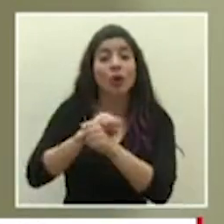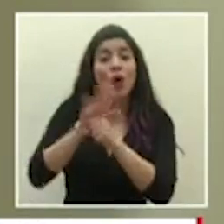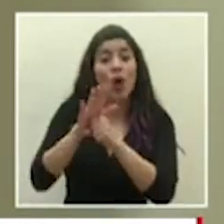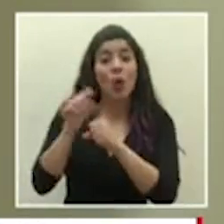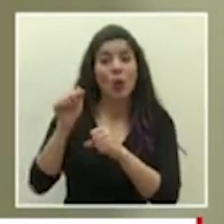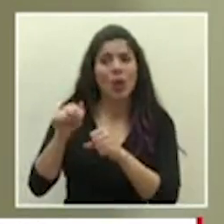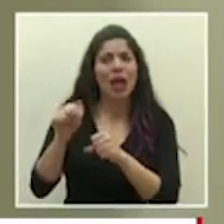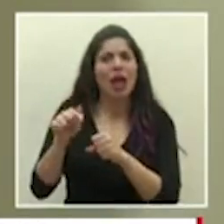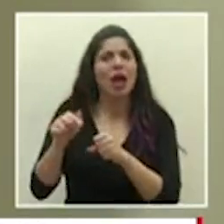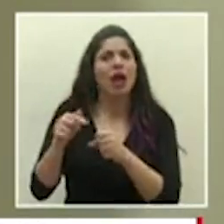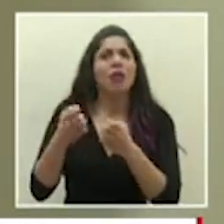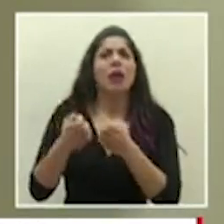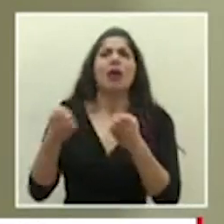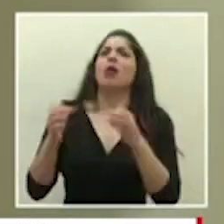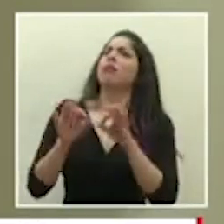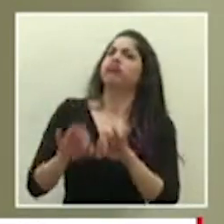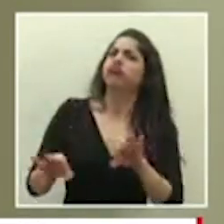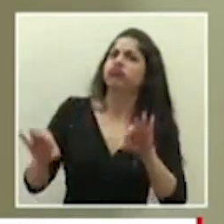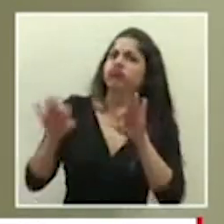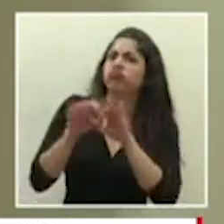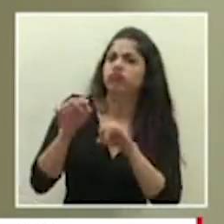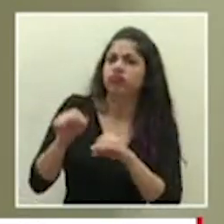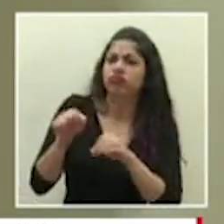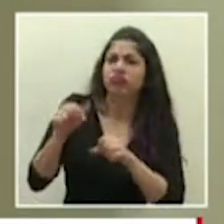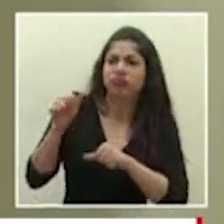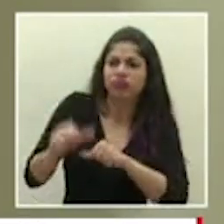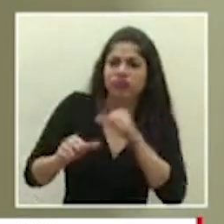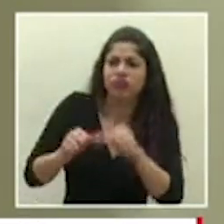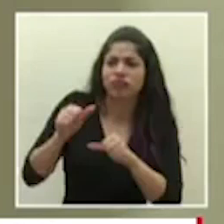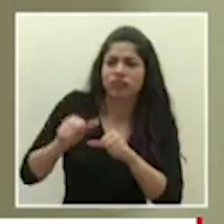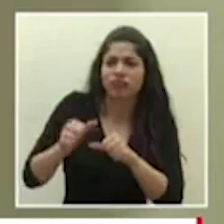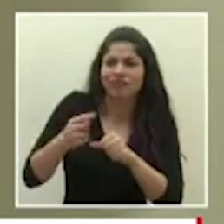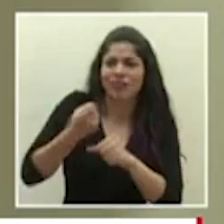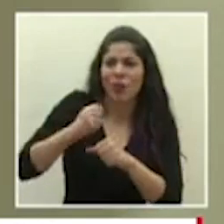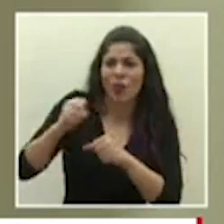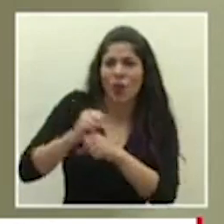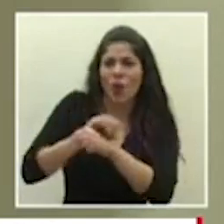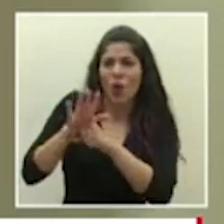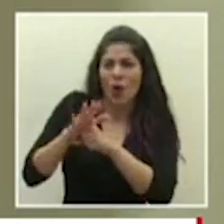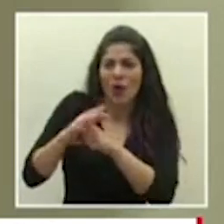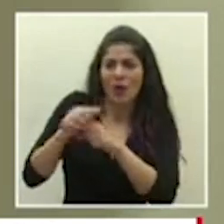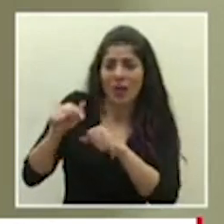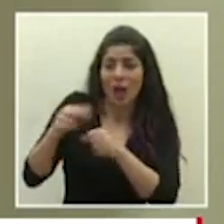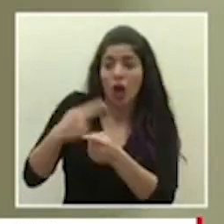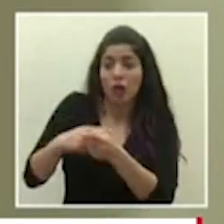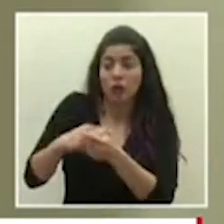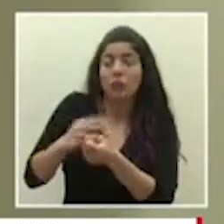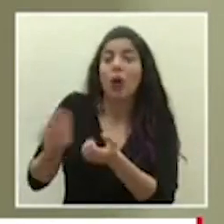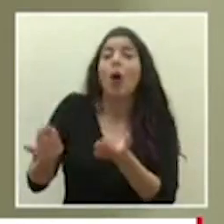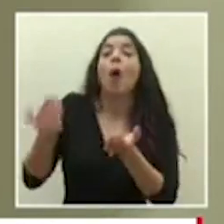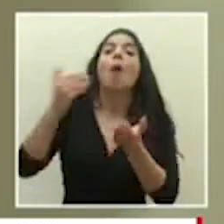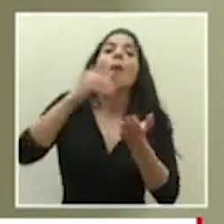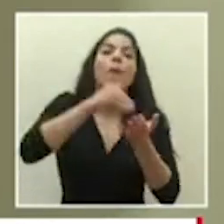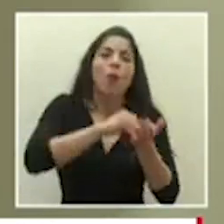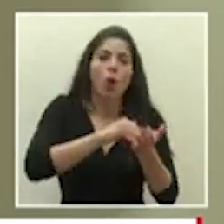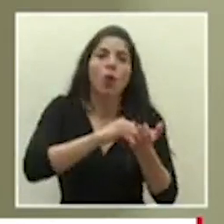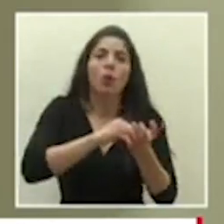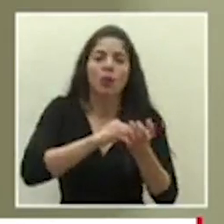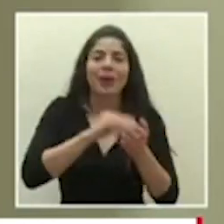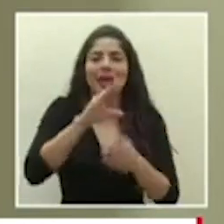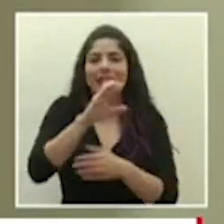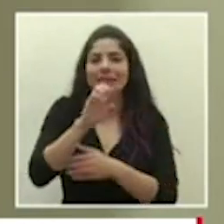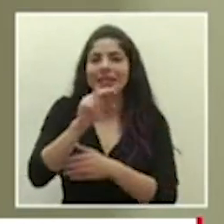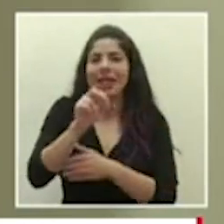una herramienta importantísima en esta lucha contra COVID-19 volverá a ser CENARE